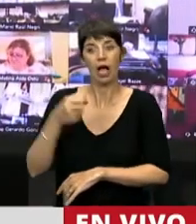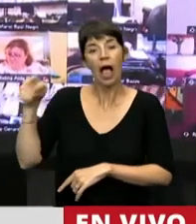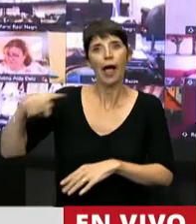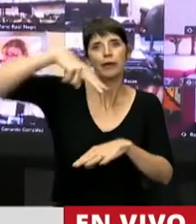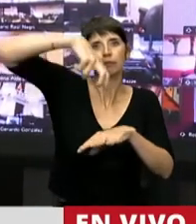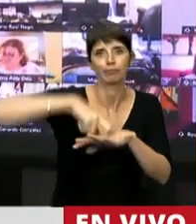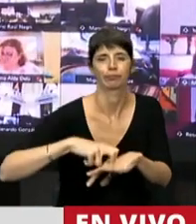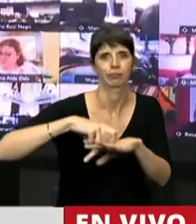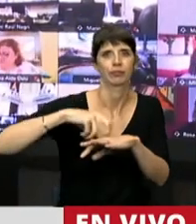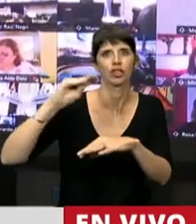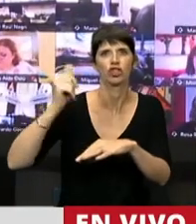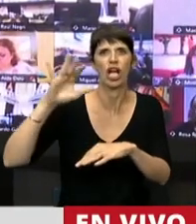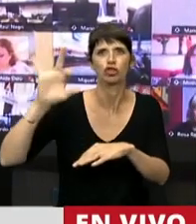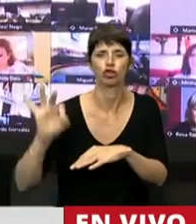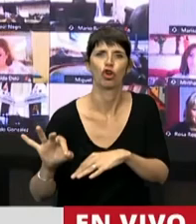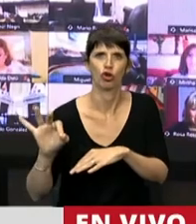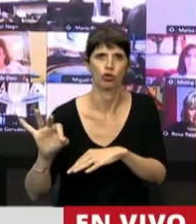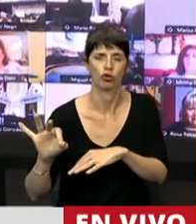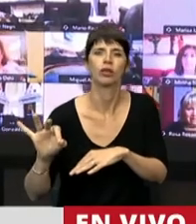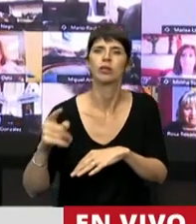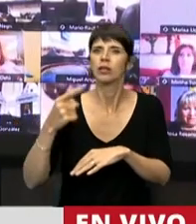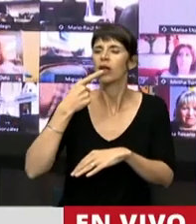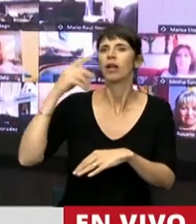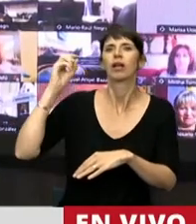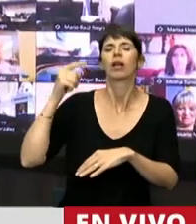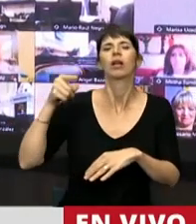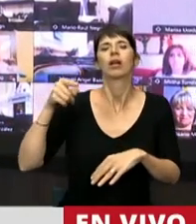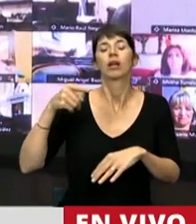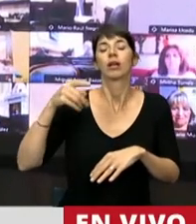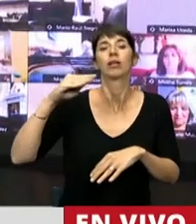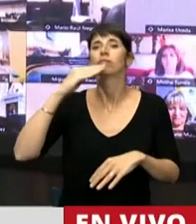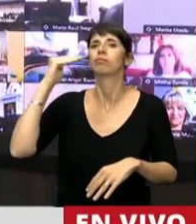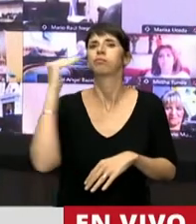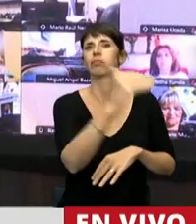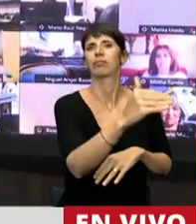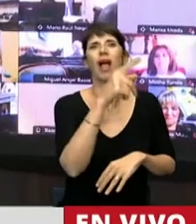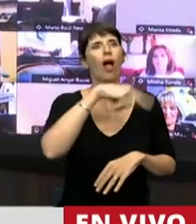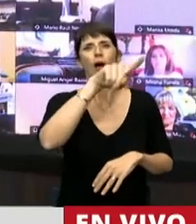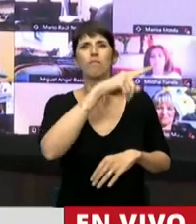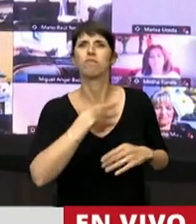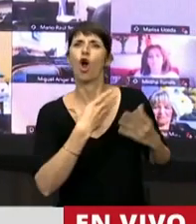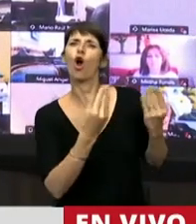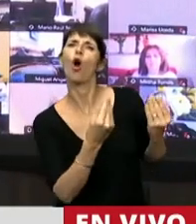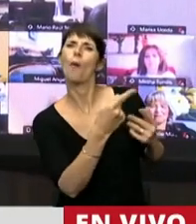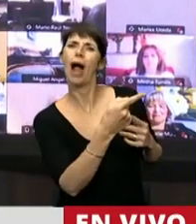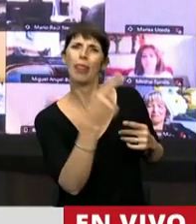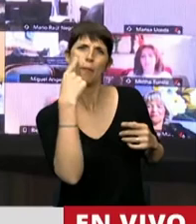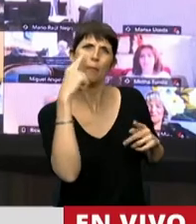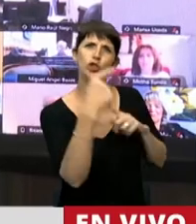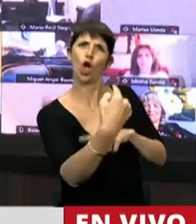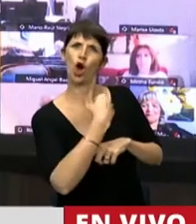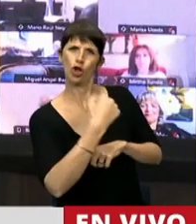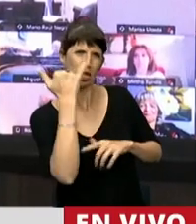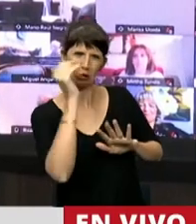chacho, le decían, cobardes, están mandando a un hombre rendido. Pero con esa furia